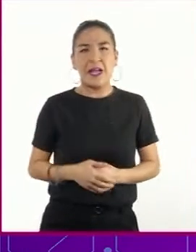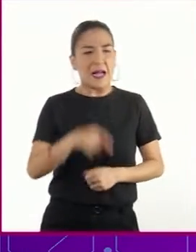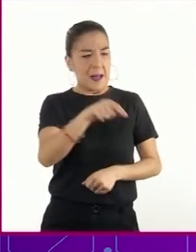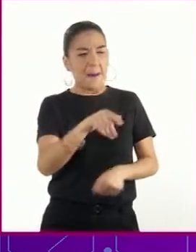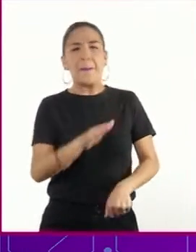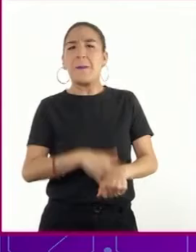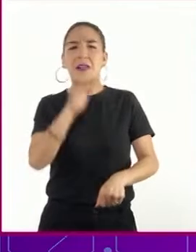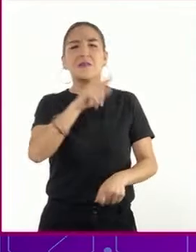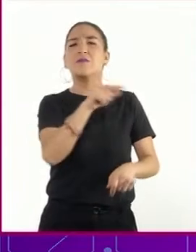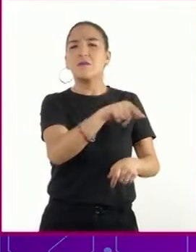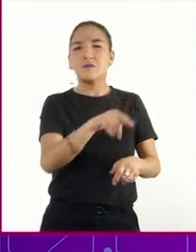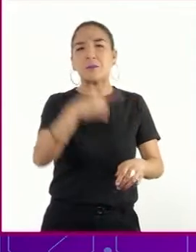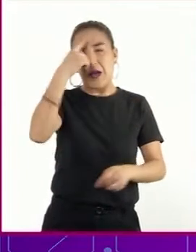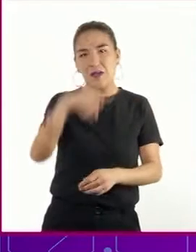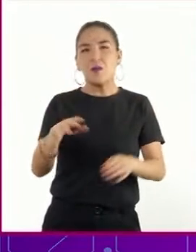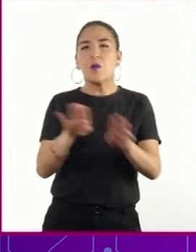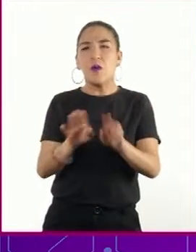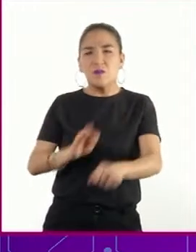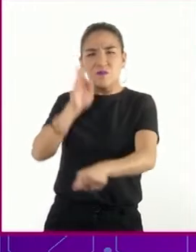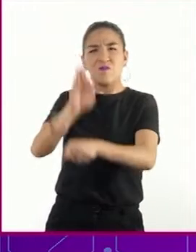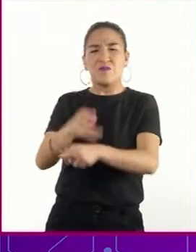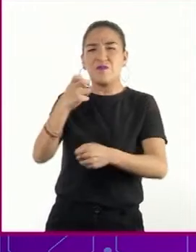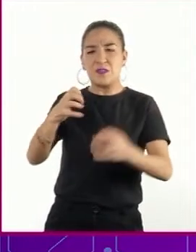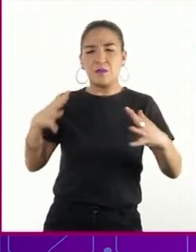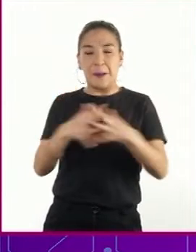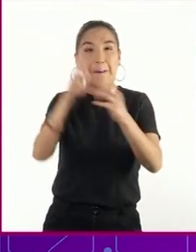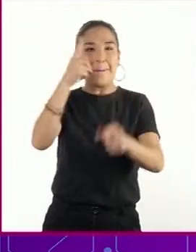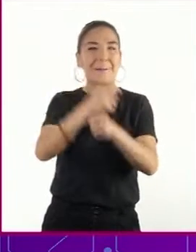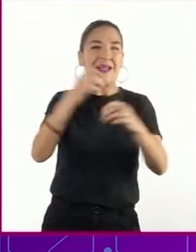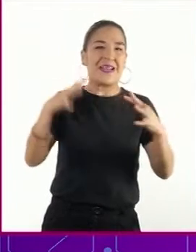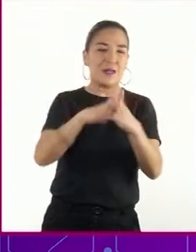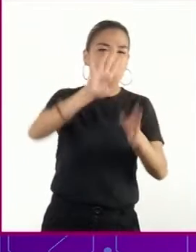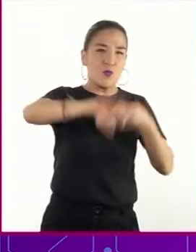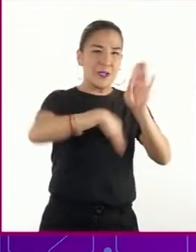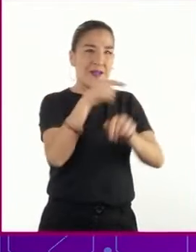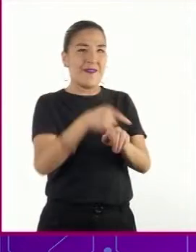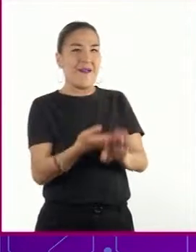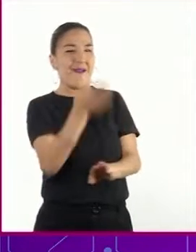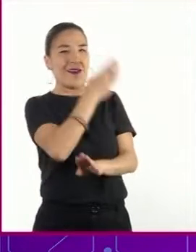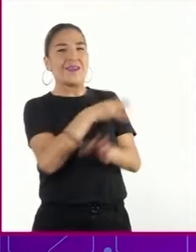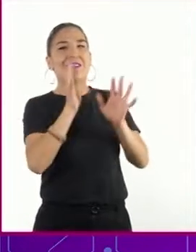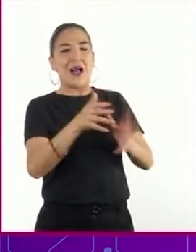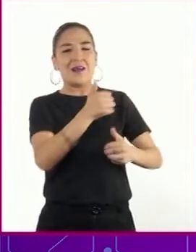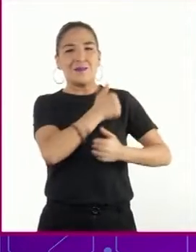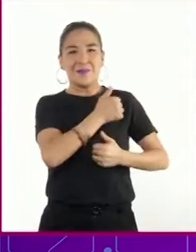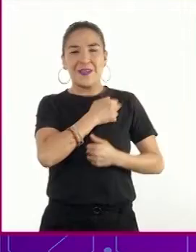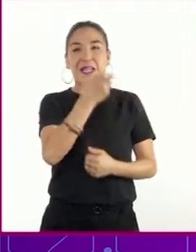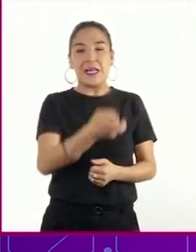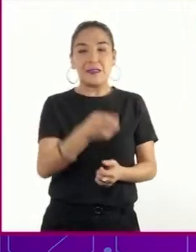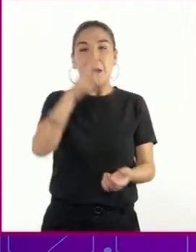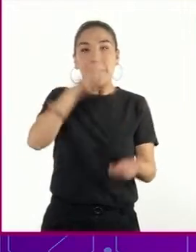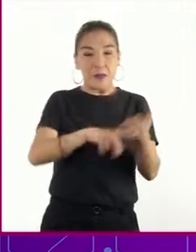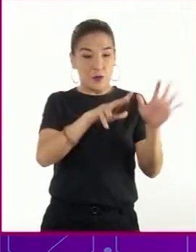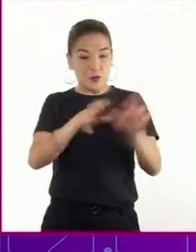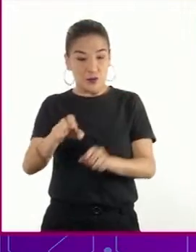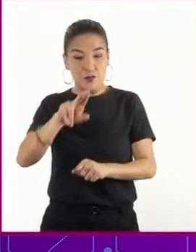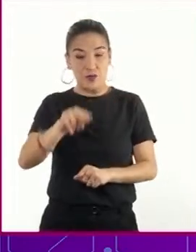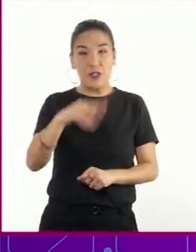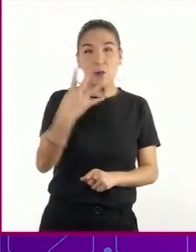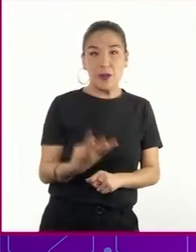habían servido en las Fuerzas Armadas durante la Primera Guerra Mundial. Hombres nacidos entre 1884 y